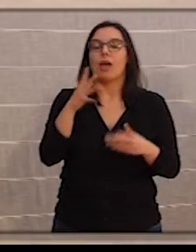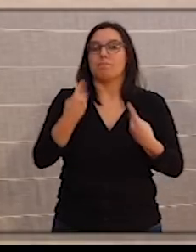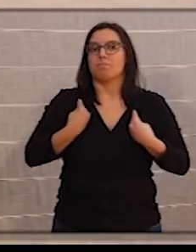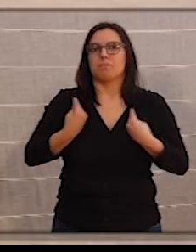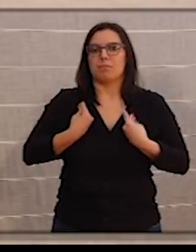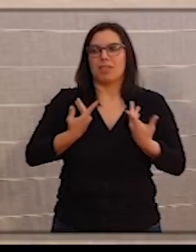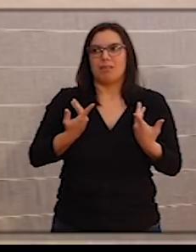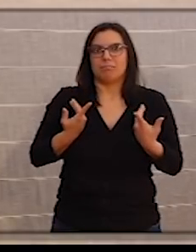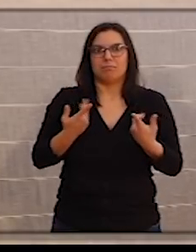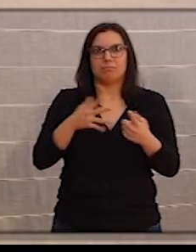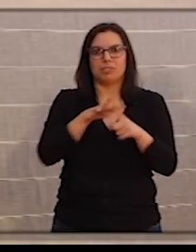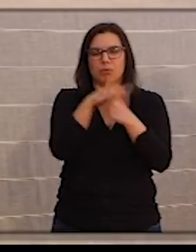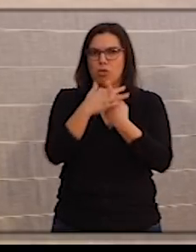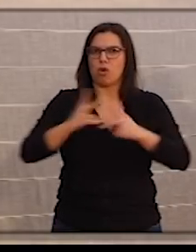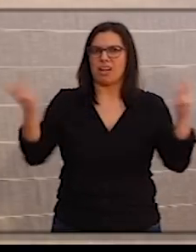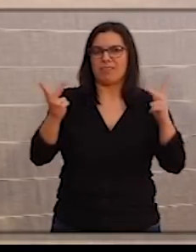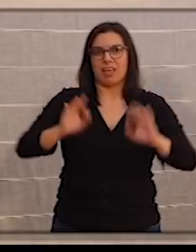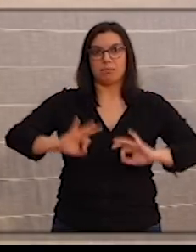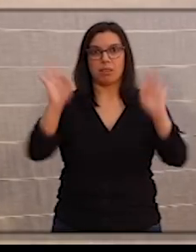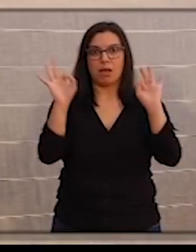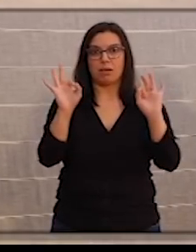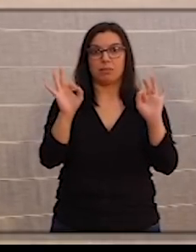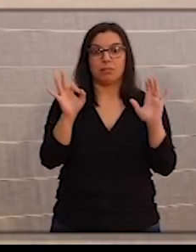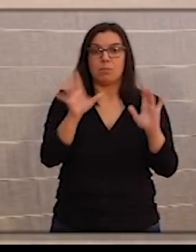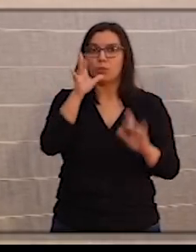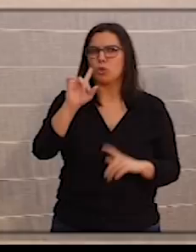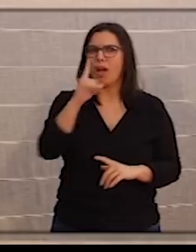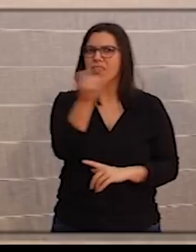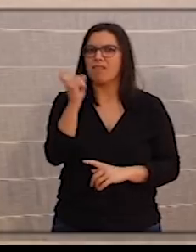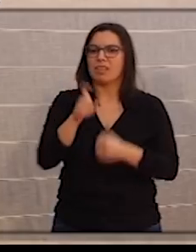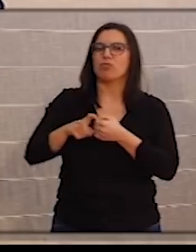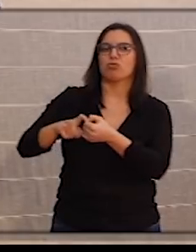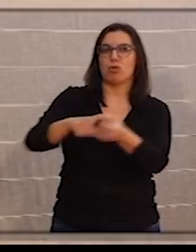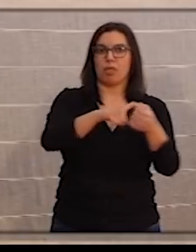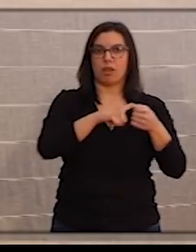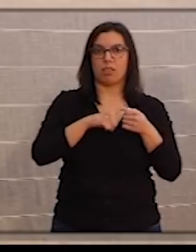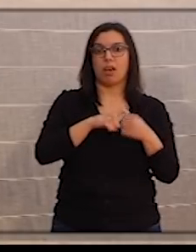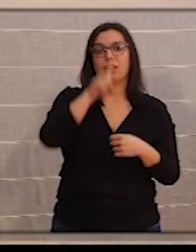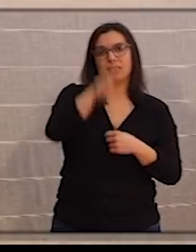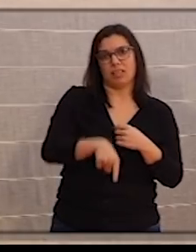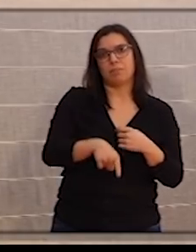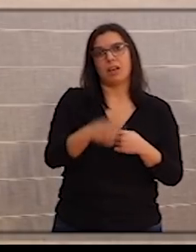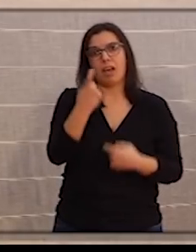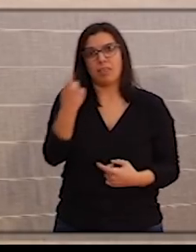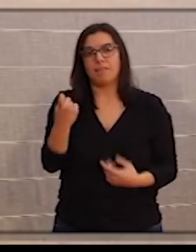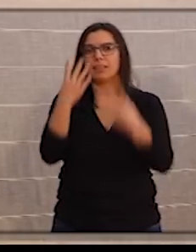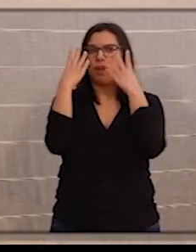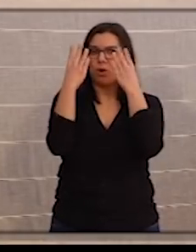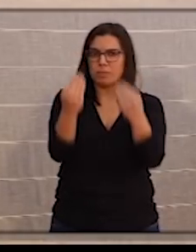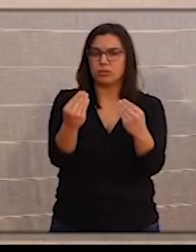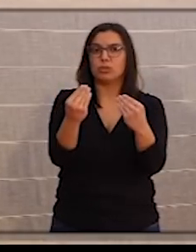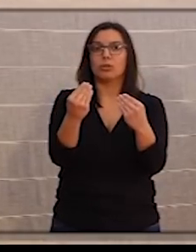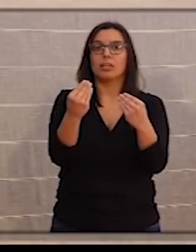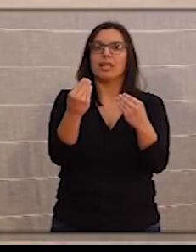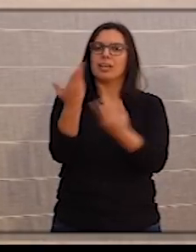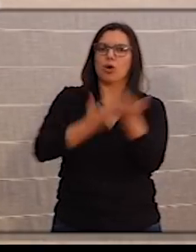especial gravedad y es necesario, por un lado, la solidaridad, pero, por otro lado, también la comprensión y la implicación de